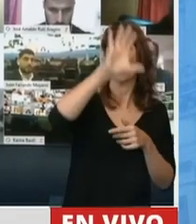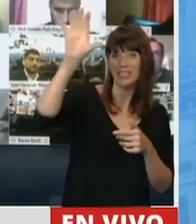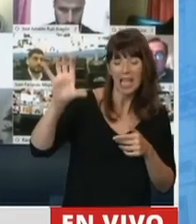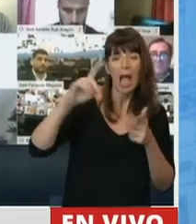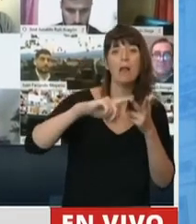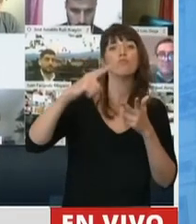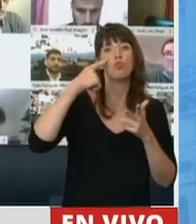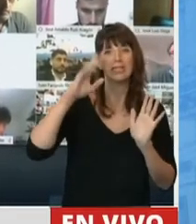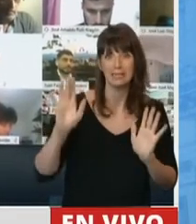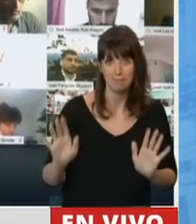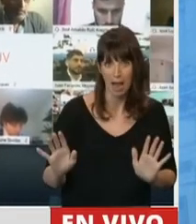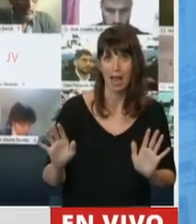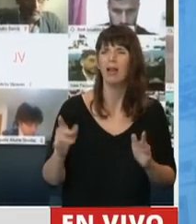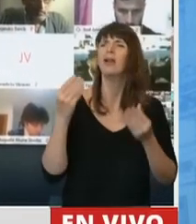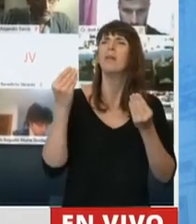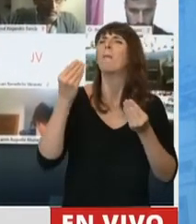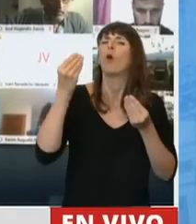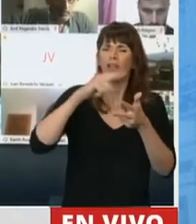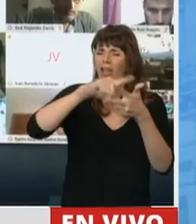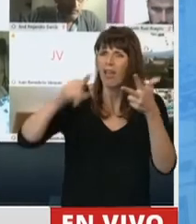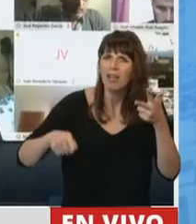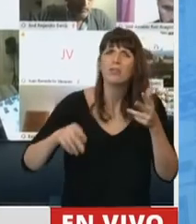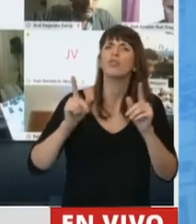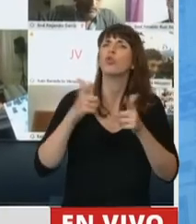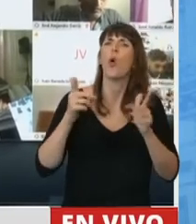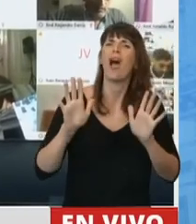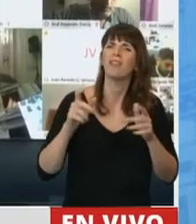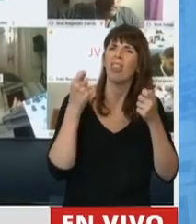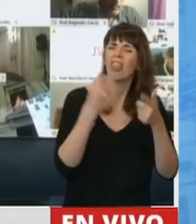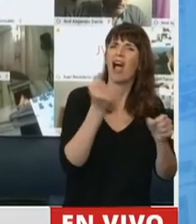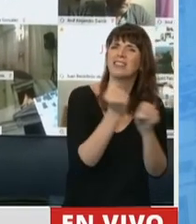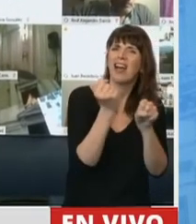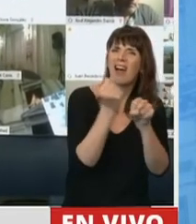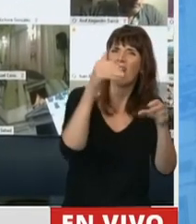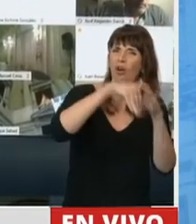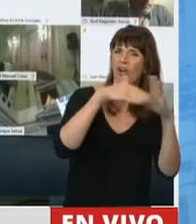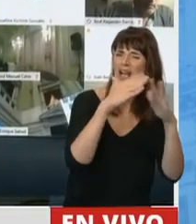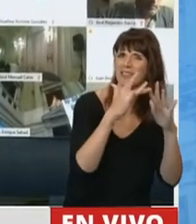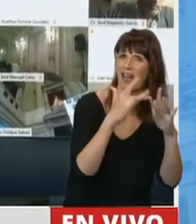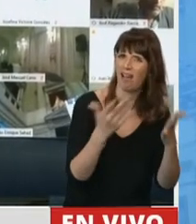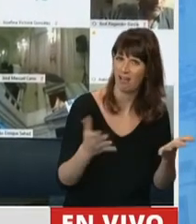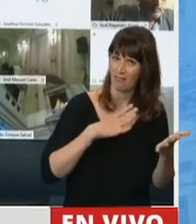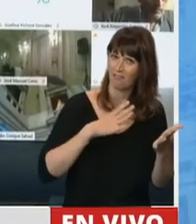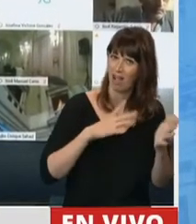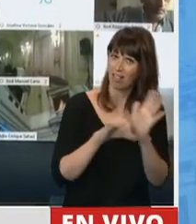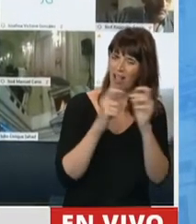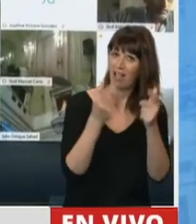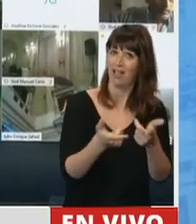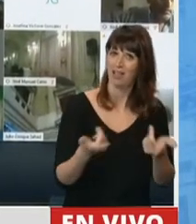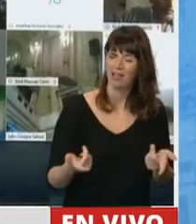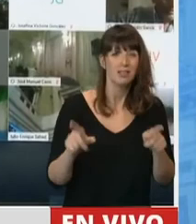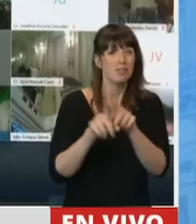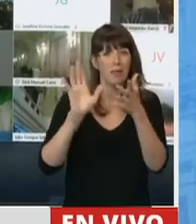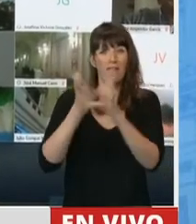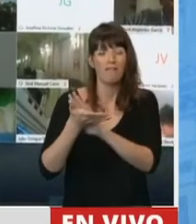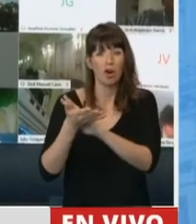preguntarnos por qué no avanzamos sobre eso, por qué no regulamos a quién, justamente como los